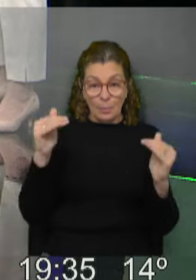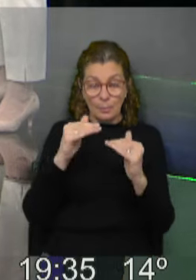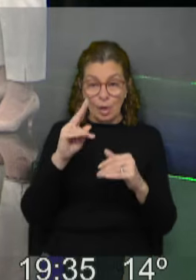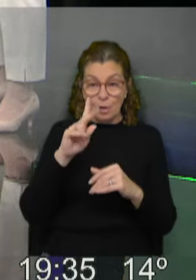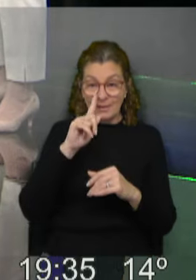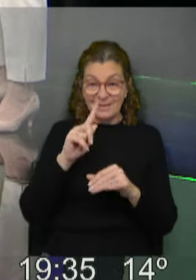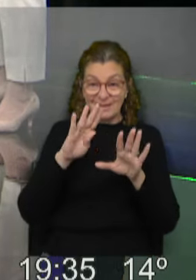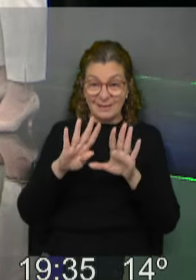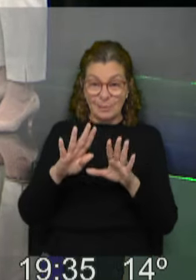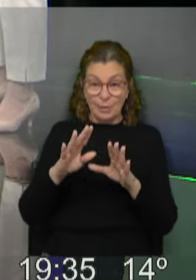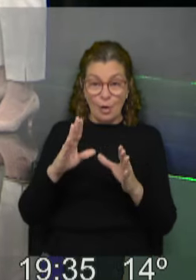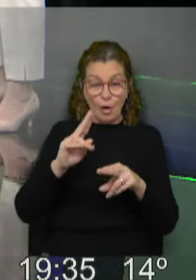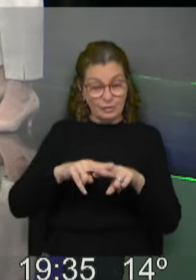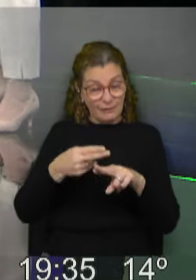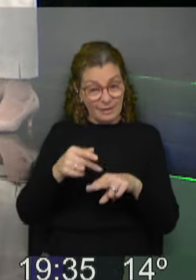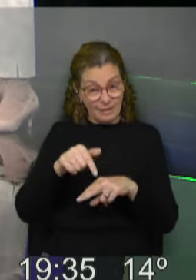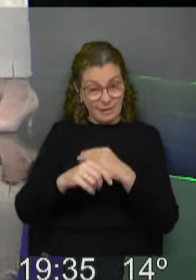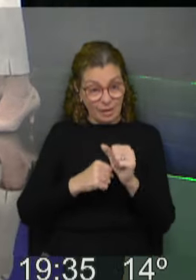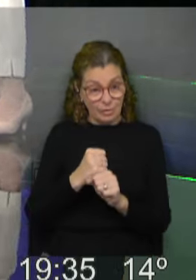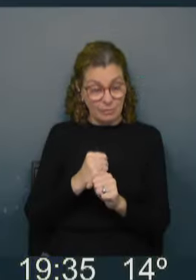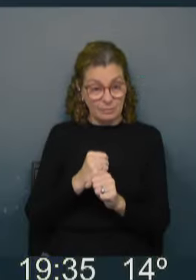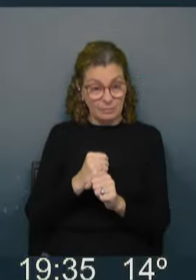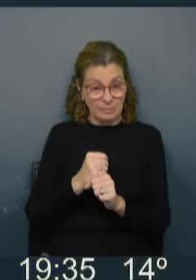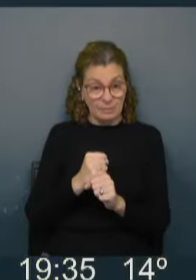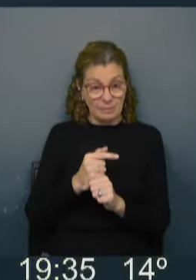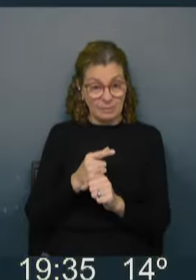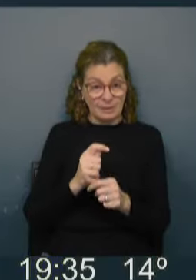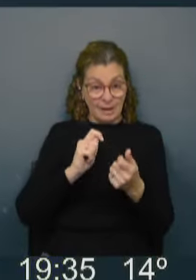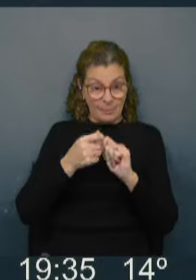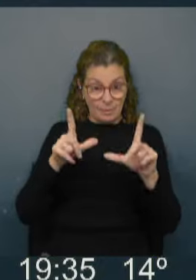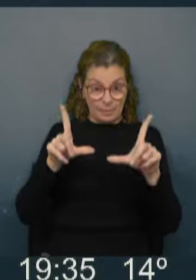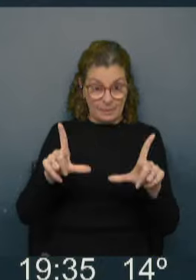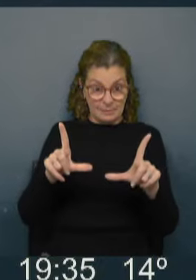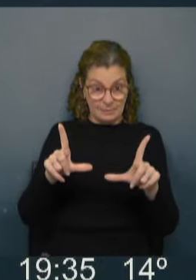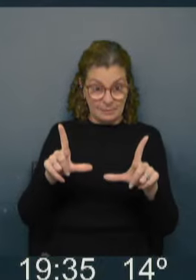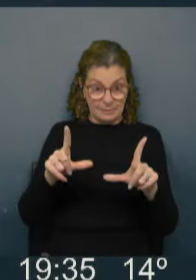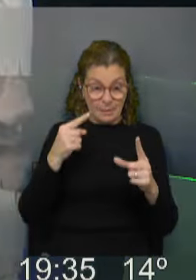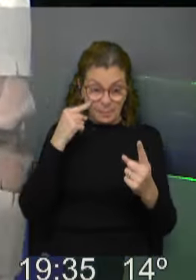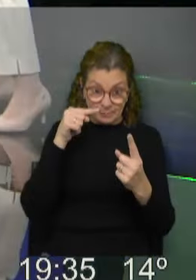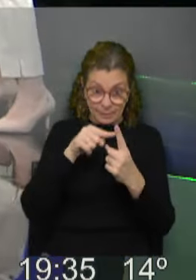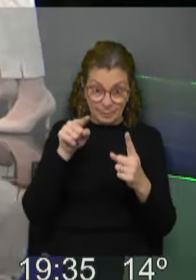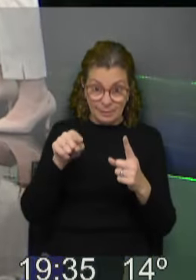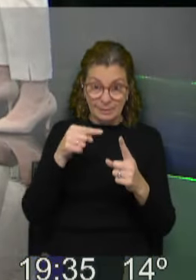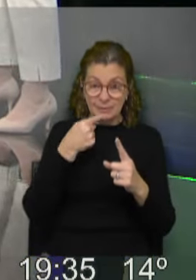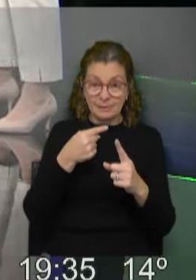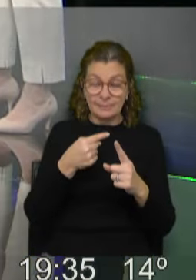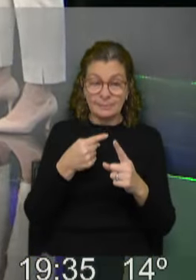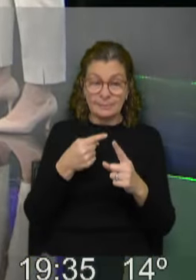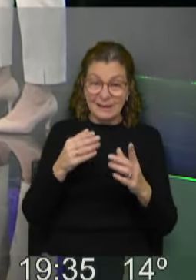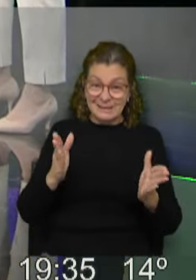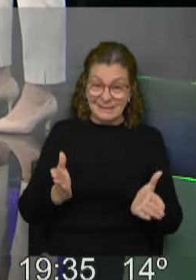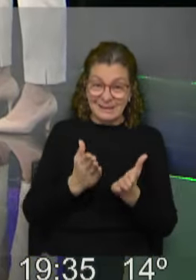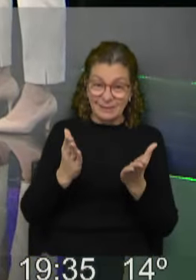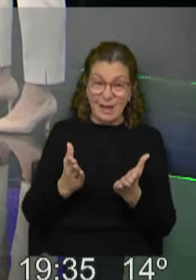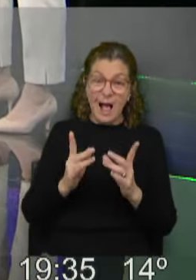2019 se repita este año? Bueno, si pasamos al siguiente gráfico y apuntamos sobre eso. Es decir, hay incentivos